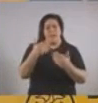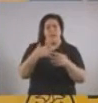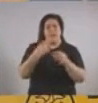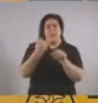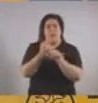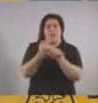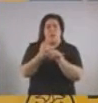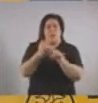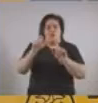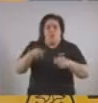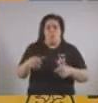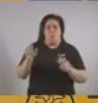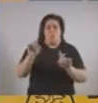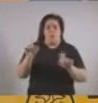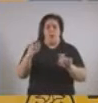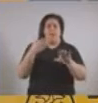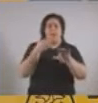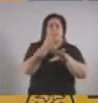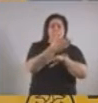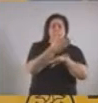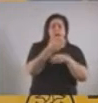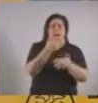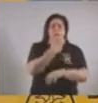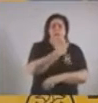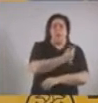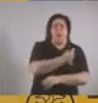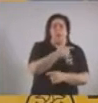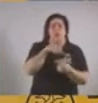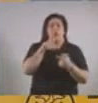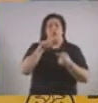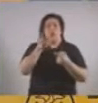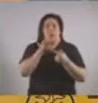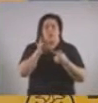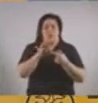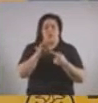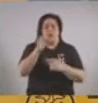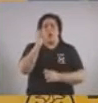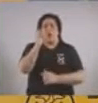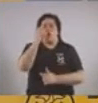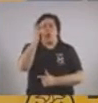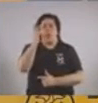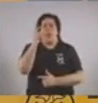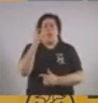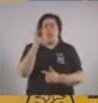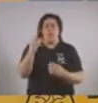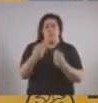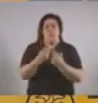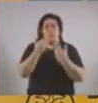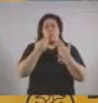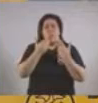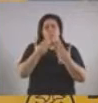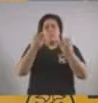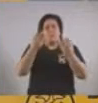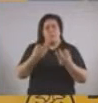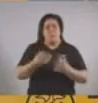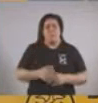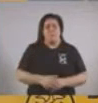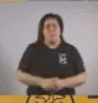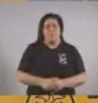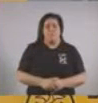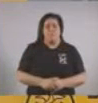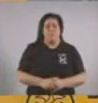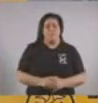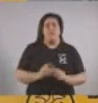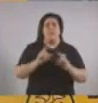los habituales, van a los vacunatorios, a los lugares de testeo, a los hoteles. Muchísimas gracias en serio. Y además quiero